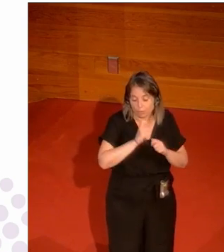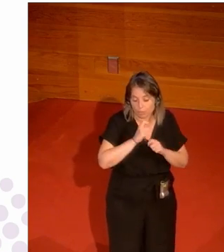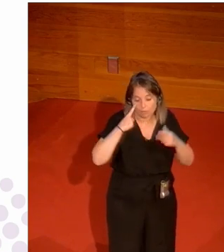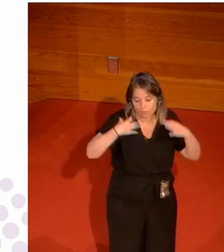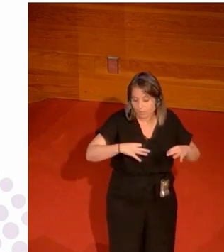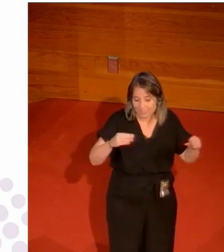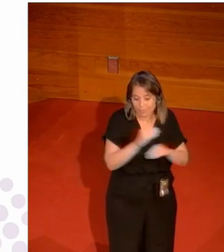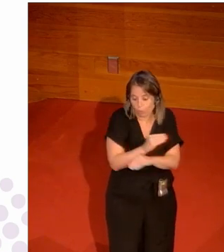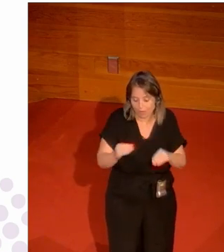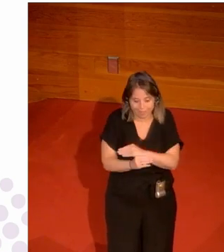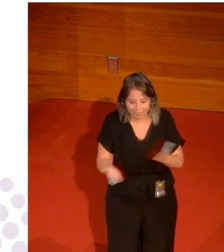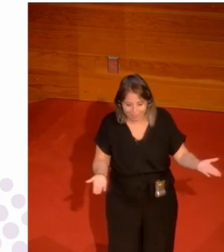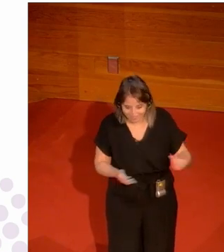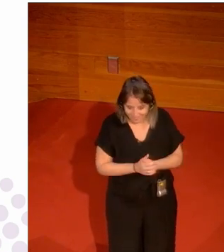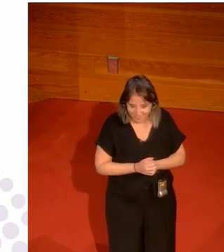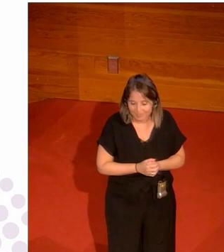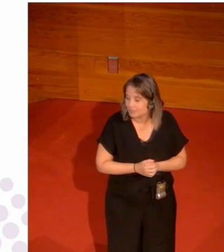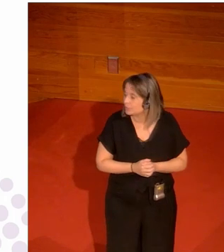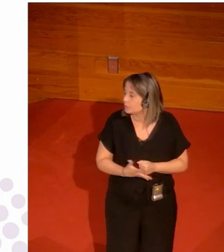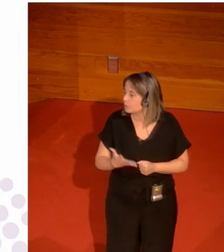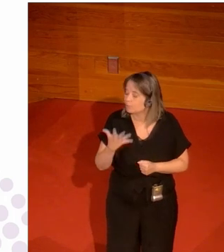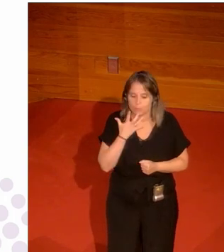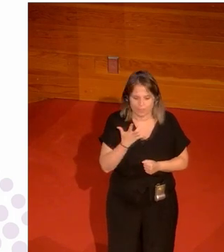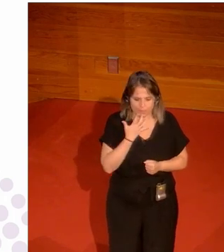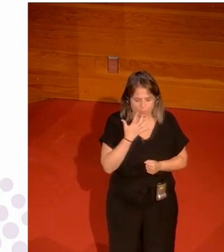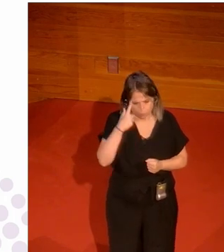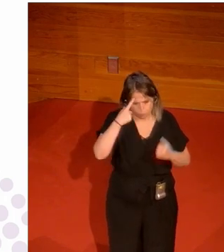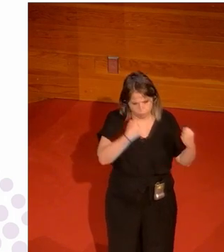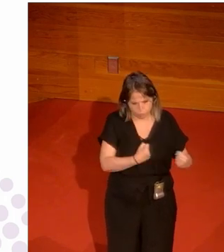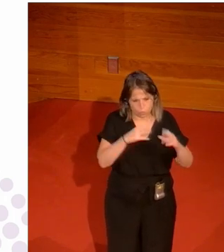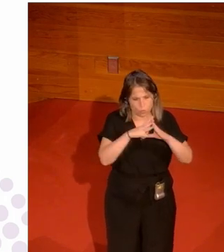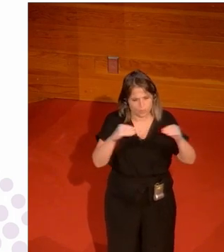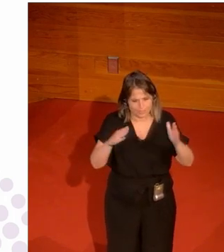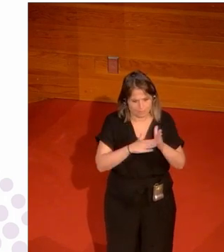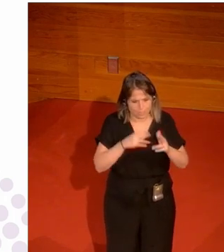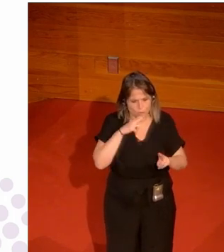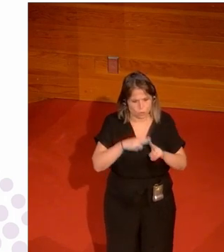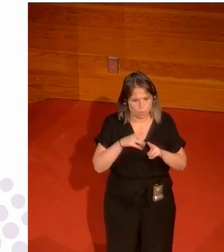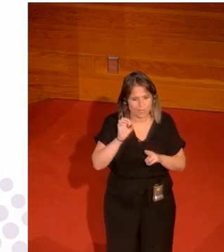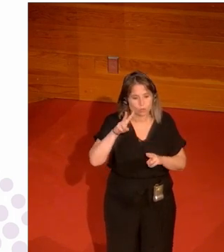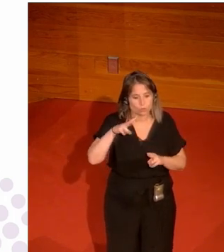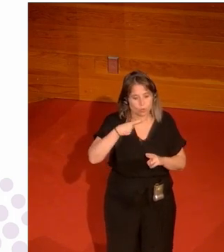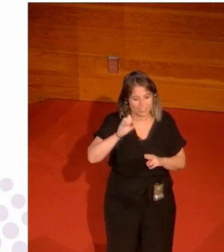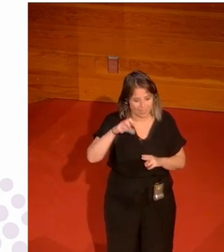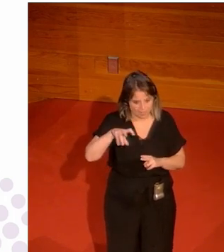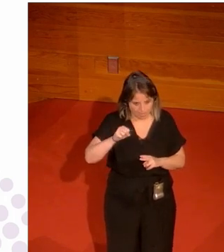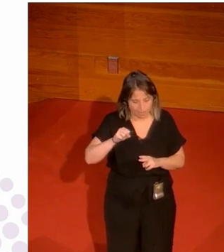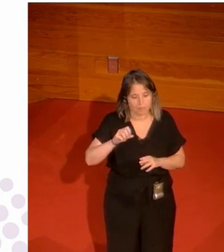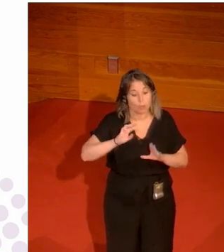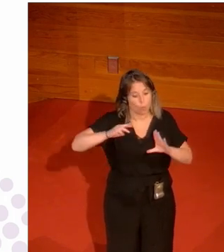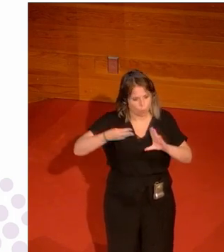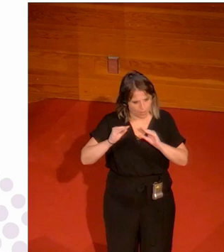de esa incoherencia por ejemplo mira hay una catedrática de la Universidad de Málaga que se llama Susana Guerrero Salazar que tiene una página web